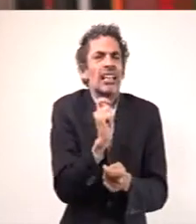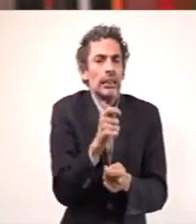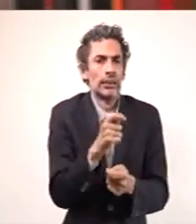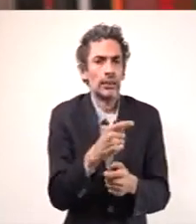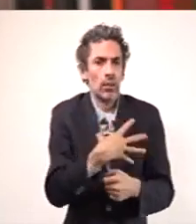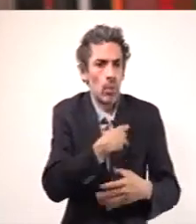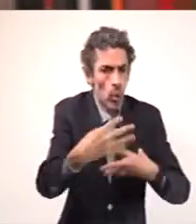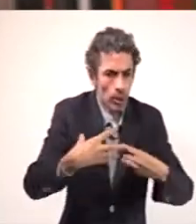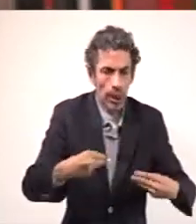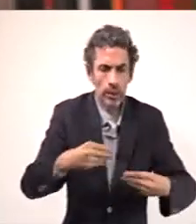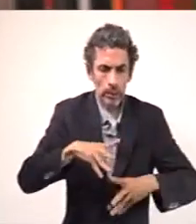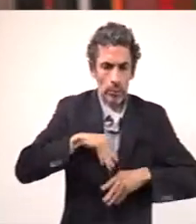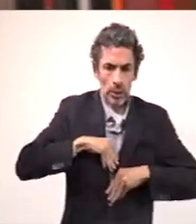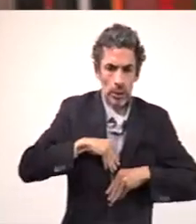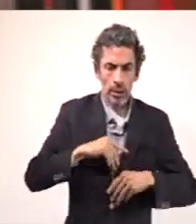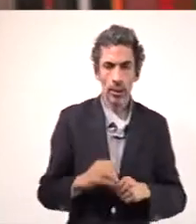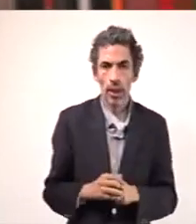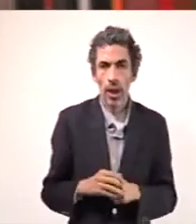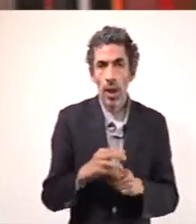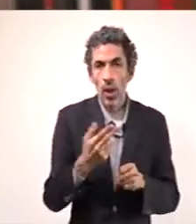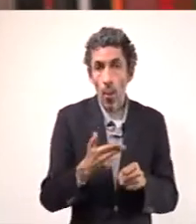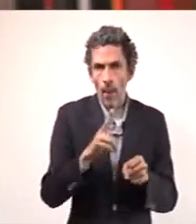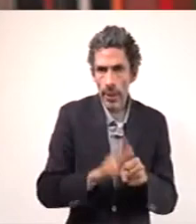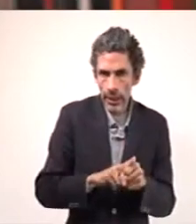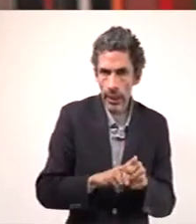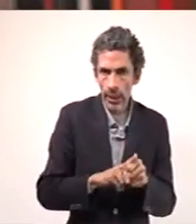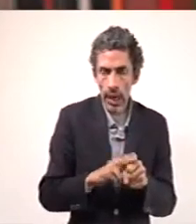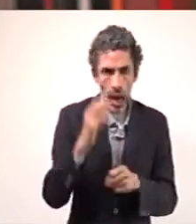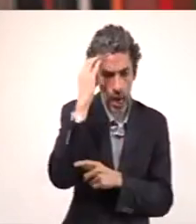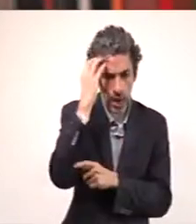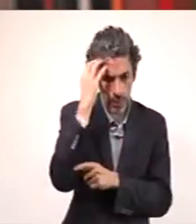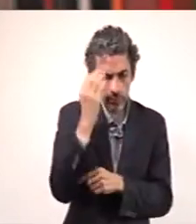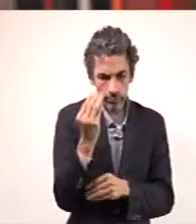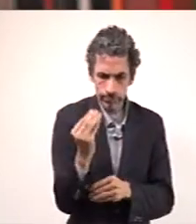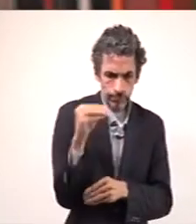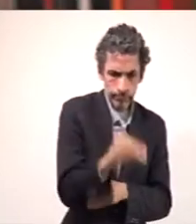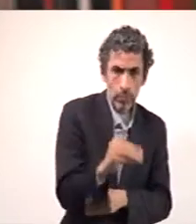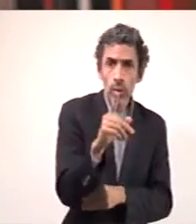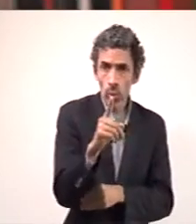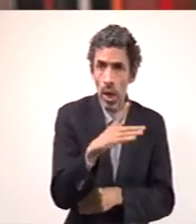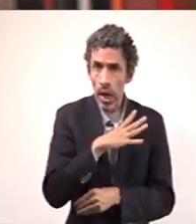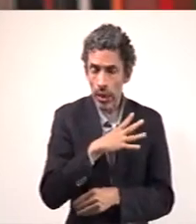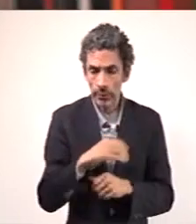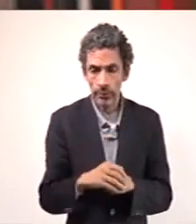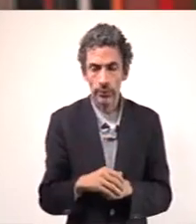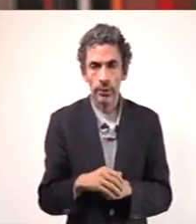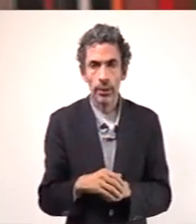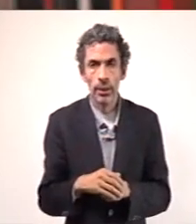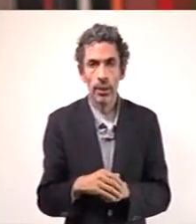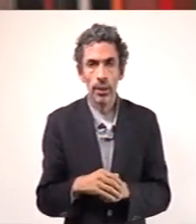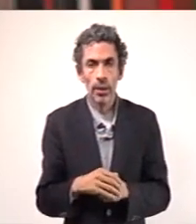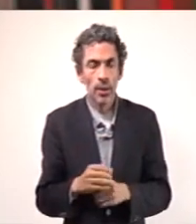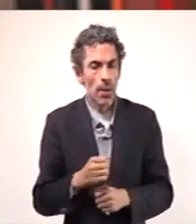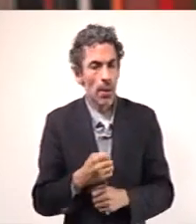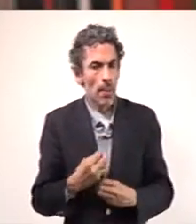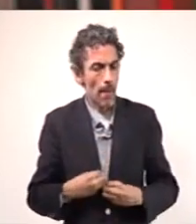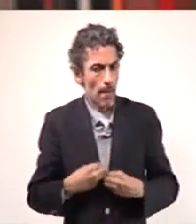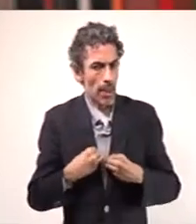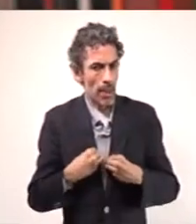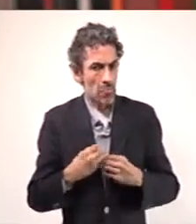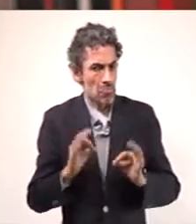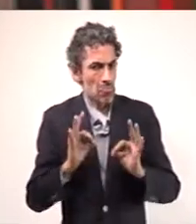disminuir contagios, garantizar una cama hospitalaria para los que enfermen gravemente de COVID-19 y salvar vidas,